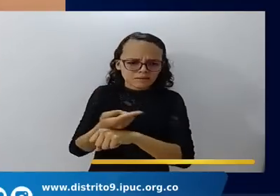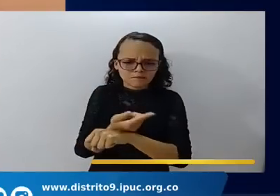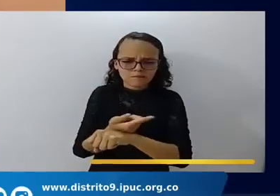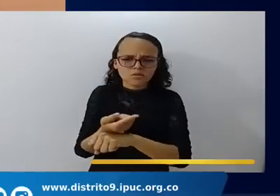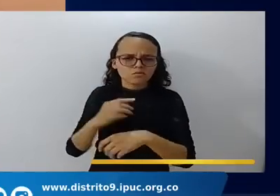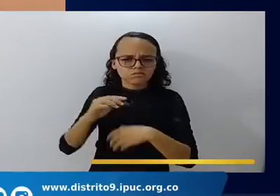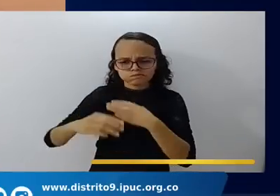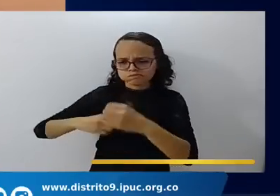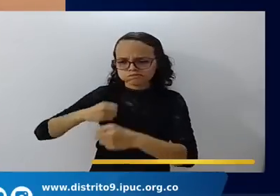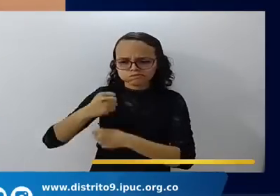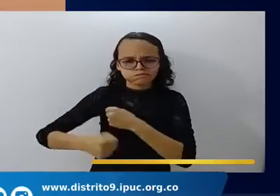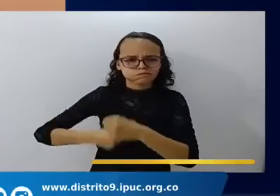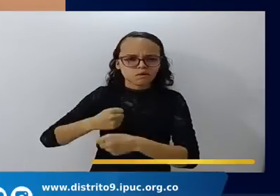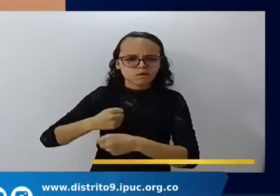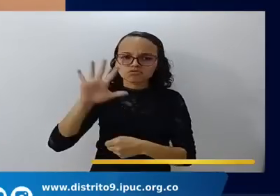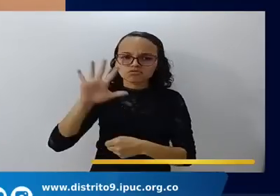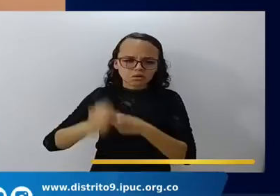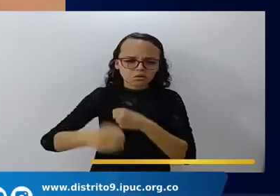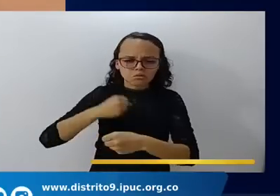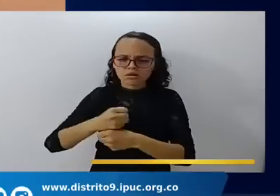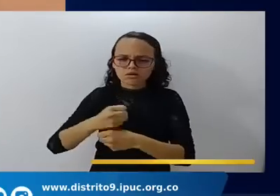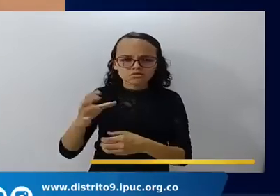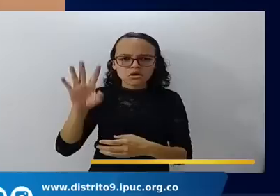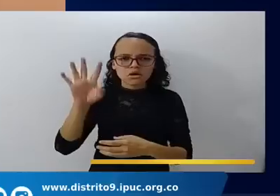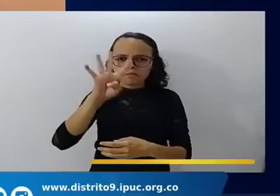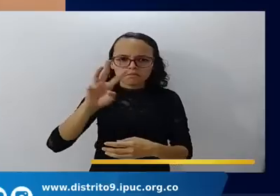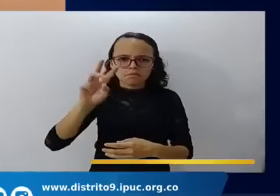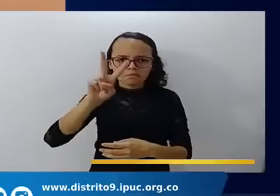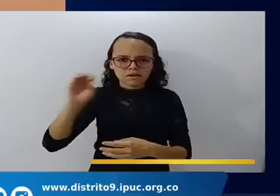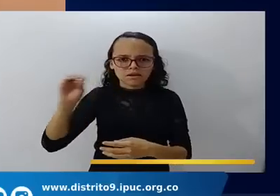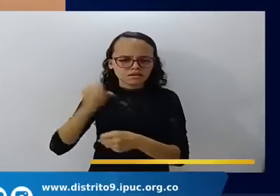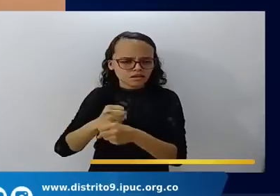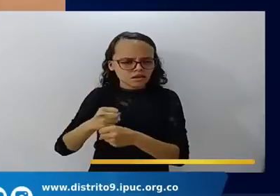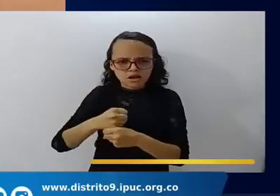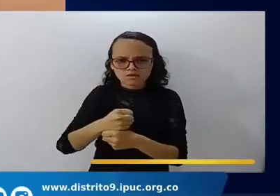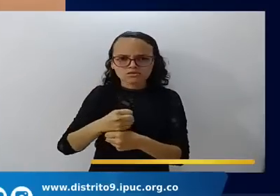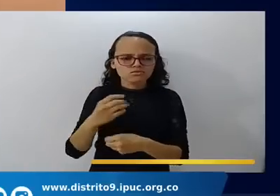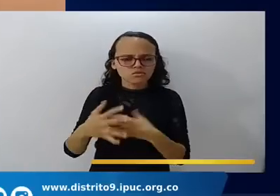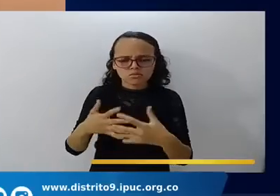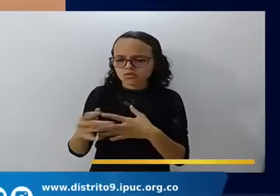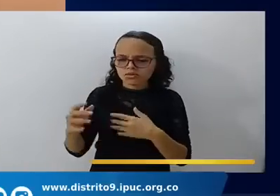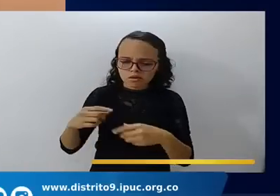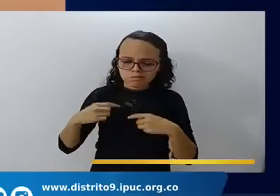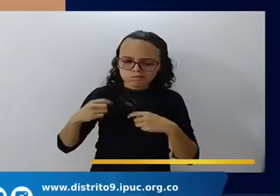y estás declarando lo mismo. Y viviendo en función de eso.